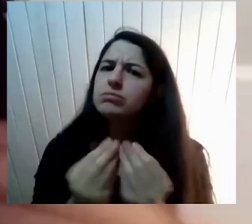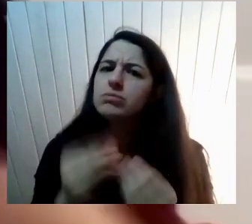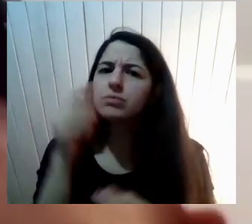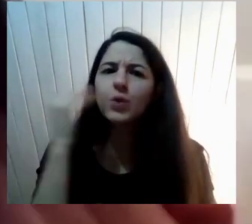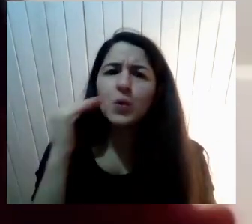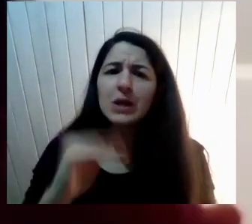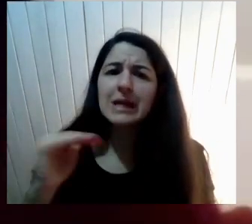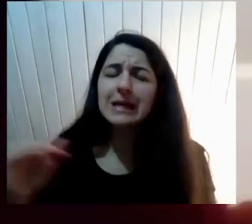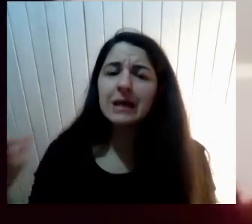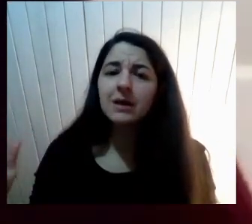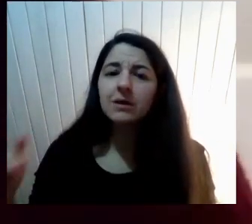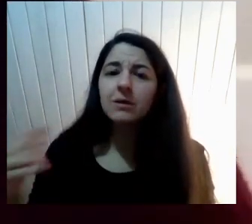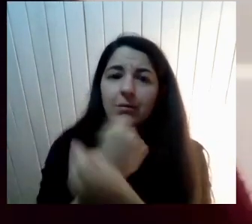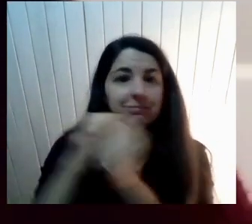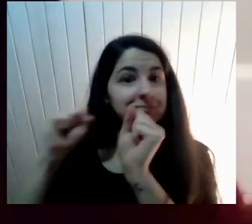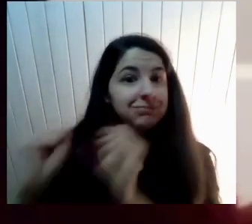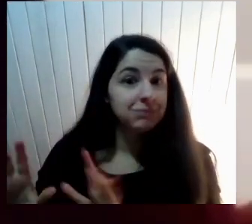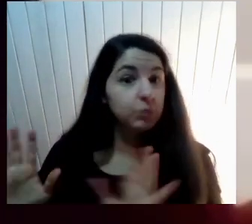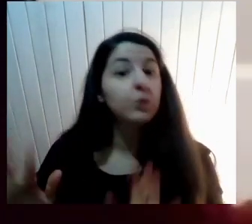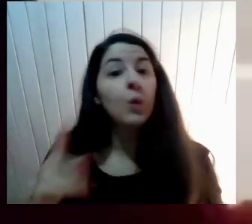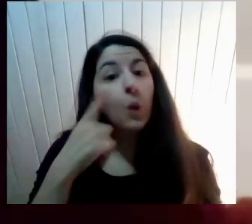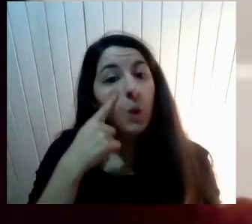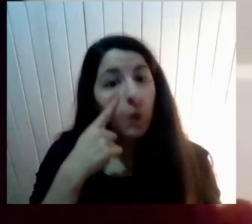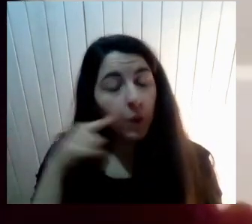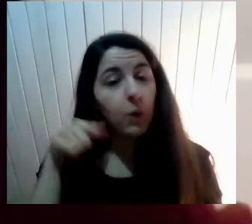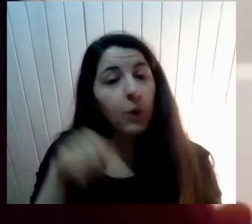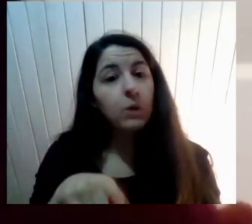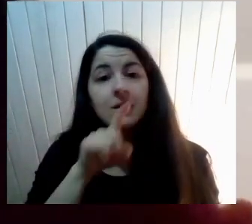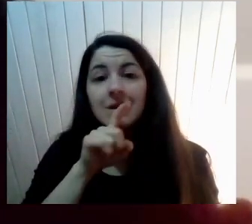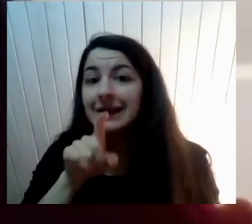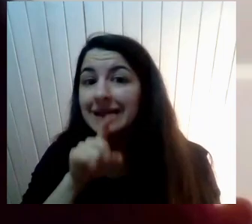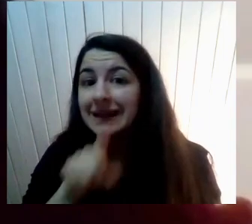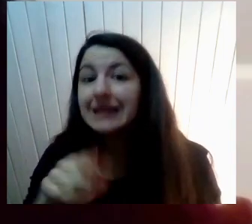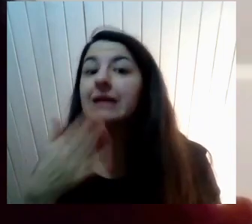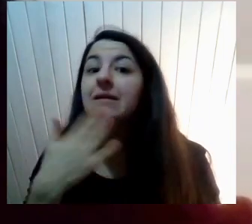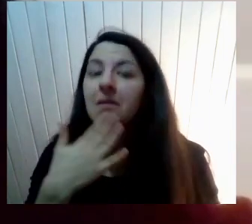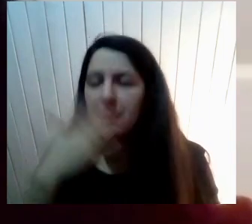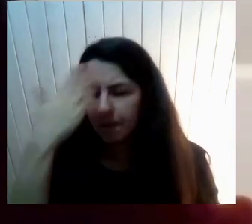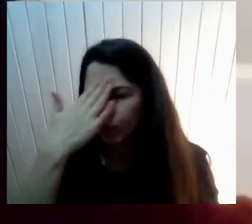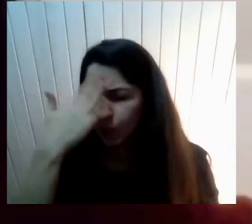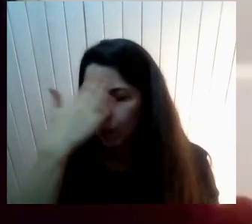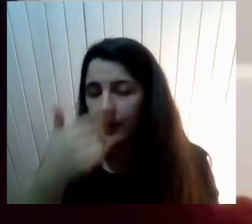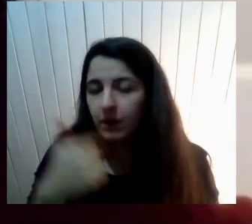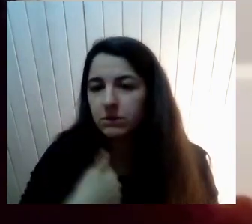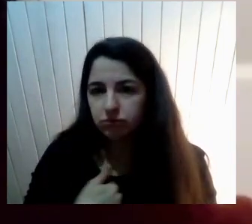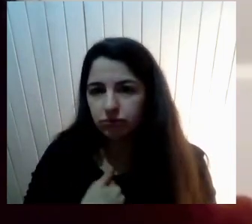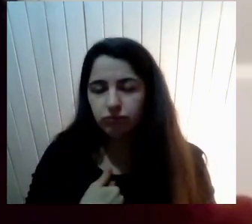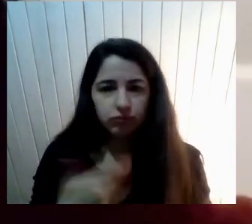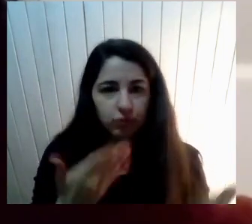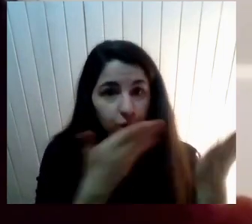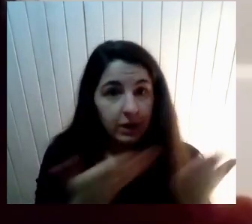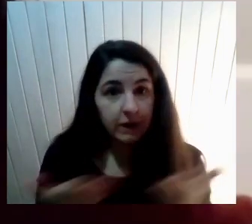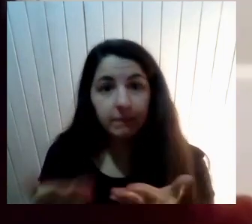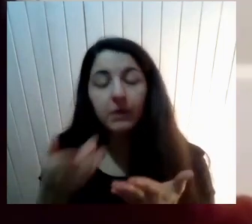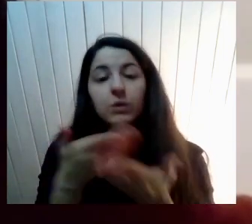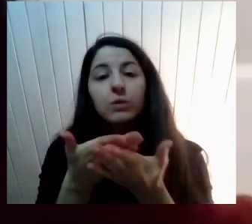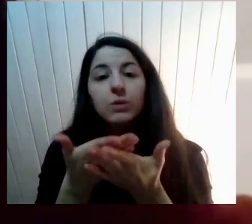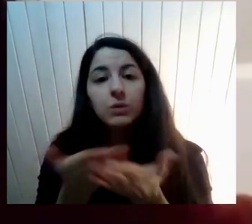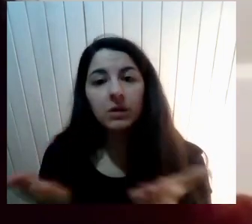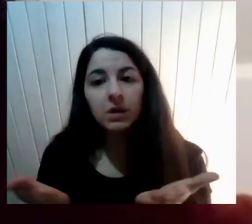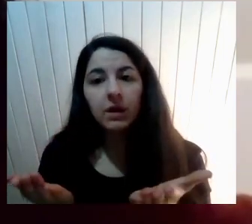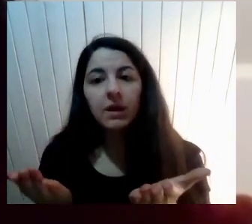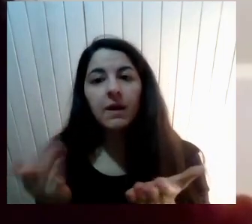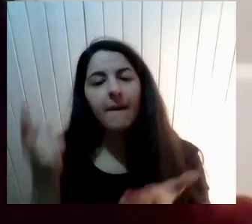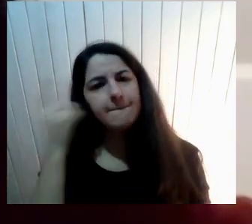Es una crítica Es una preocupación Y también una invitación O sea Una de las virtudes De esta pandemia Es que Se han